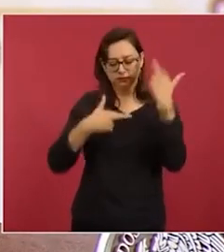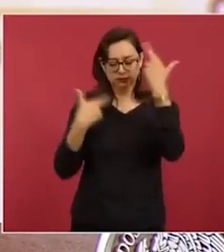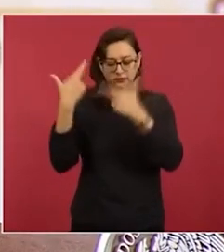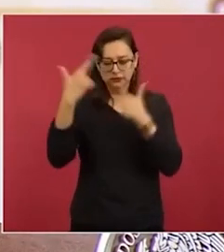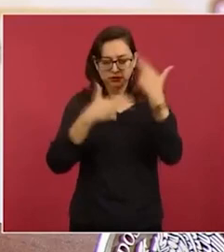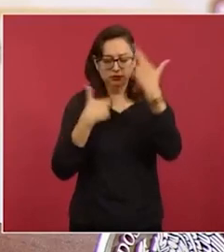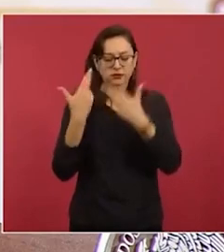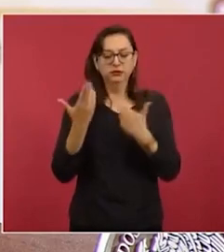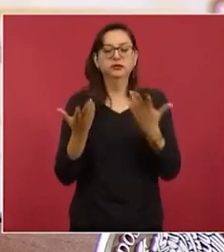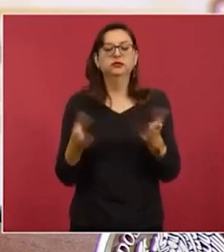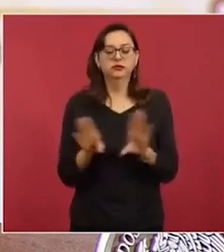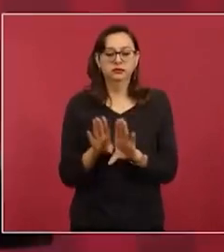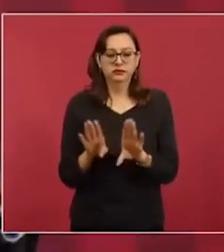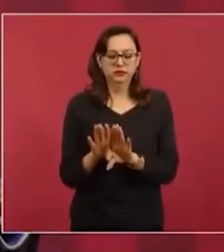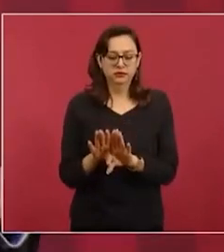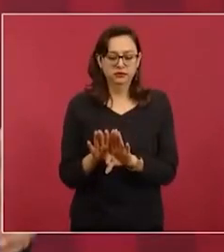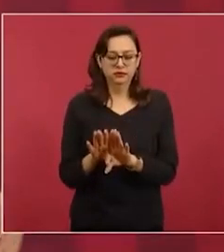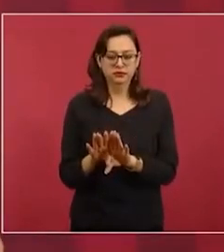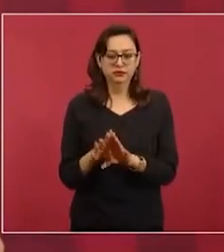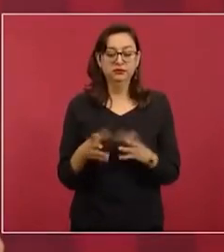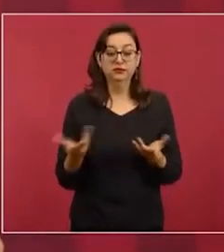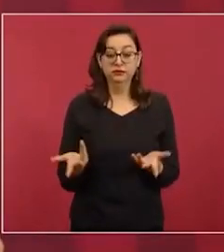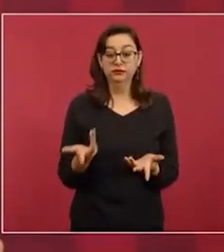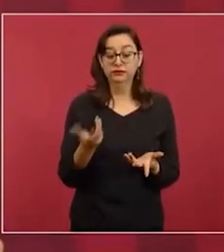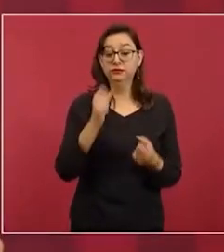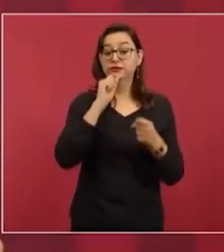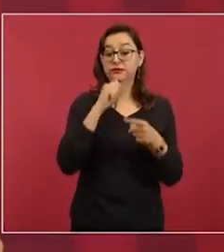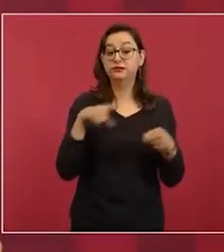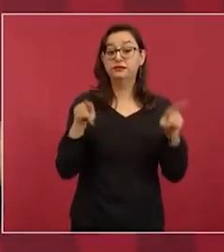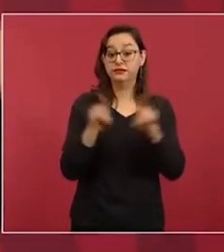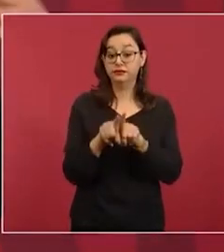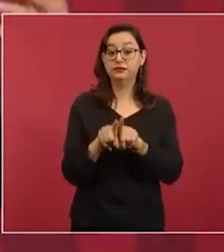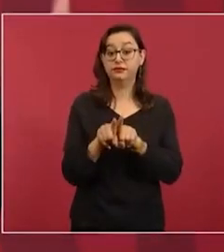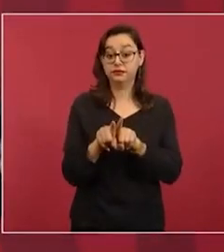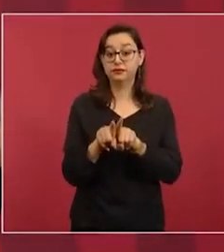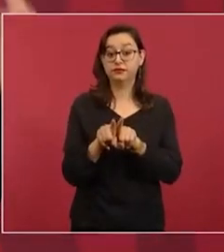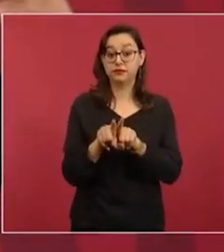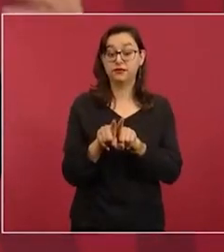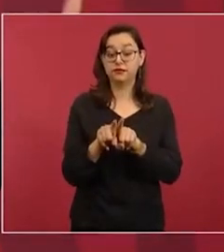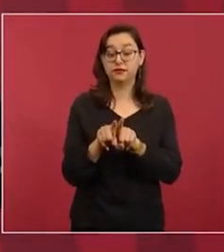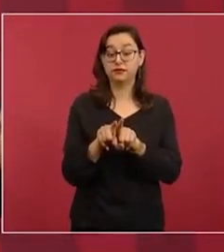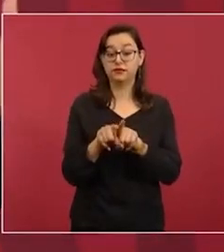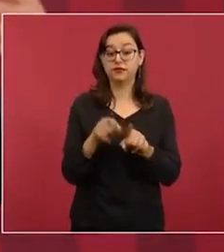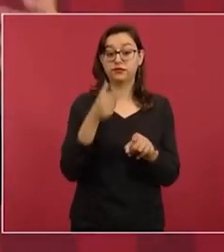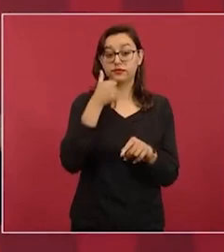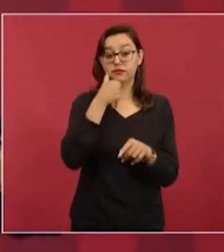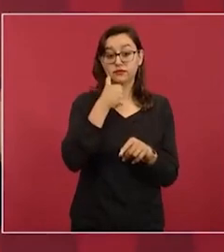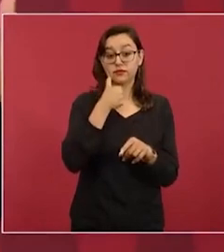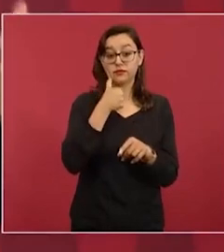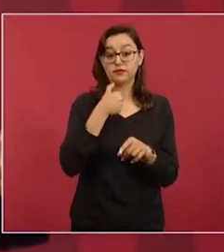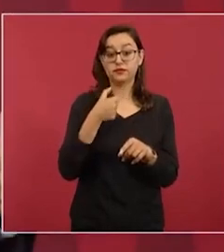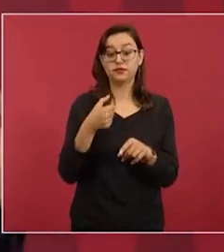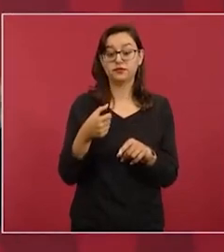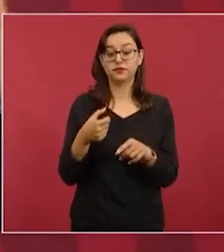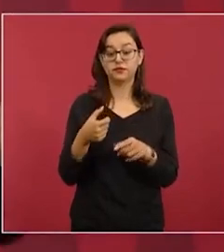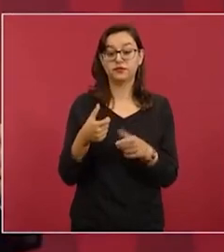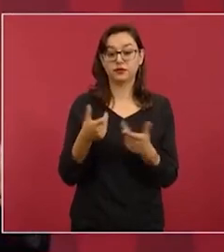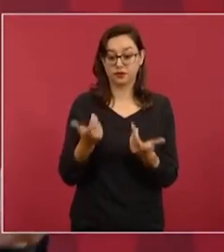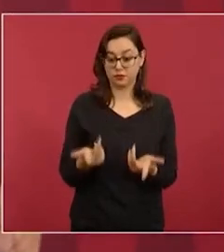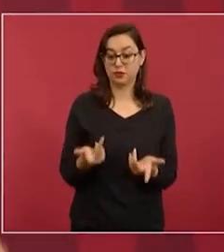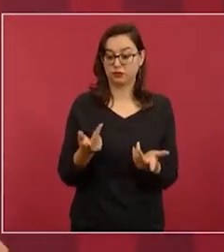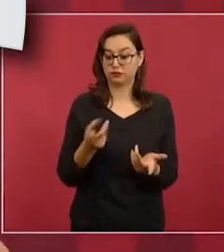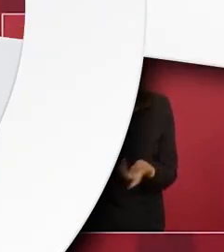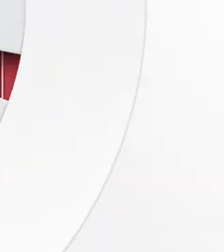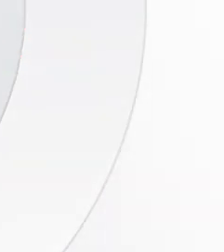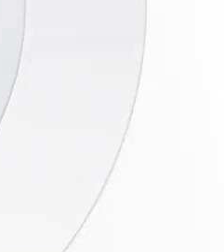y prepararnos que no nos agarre sin un